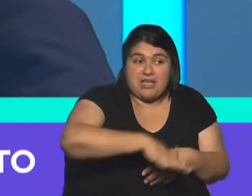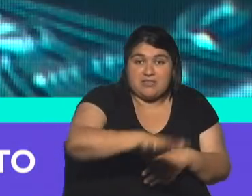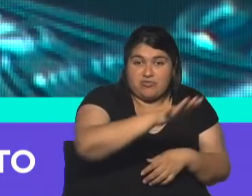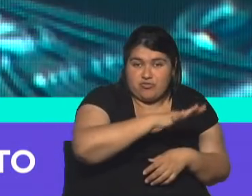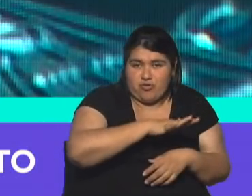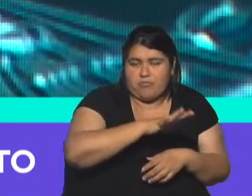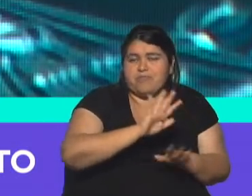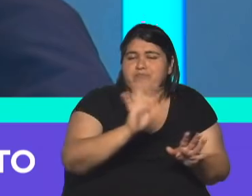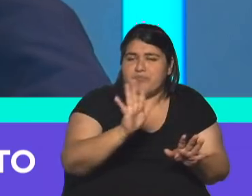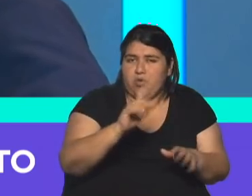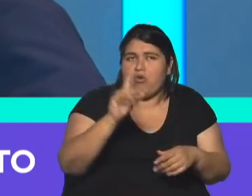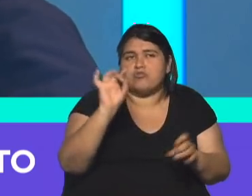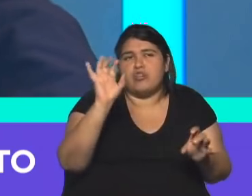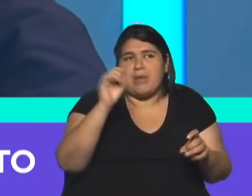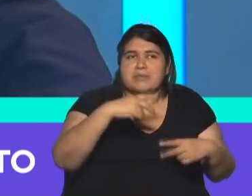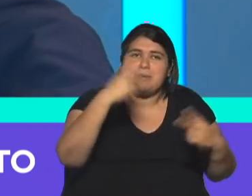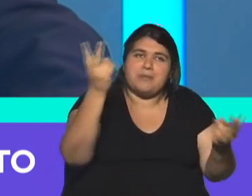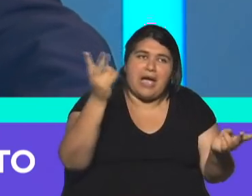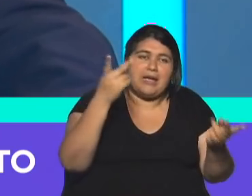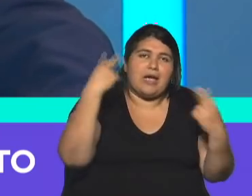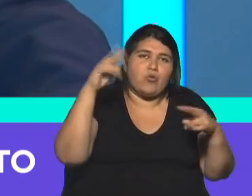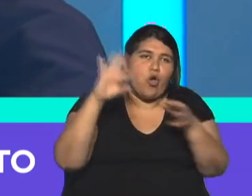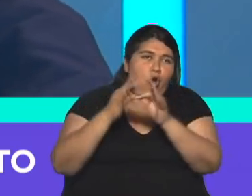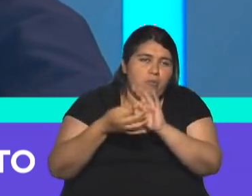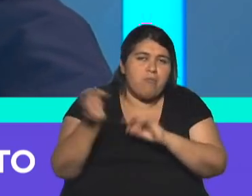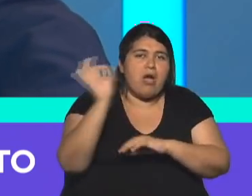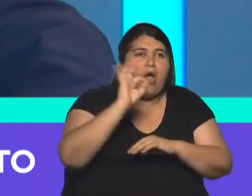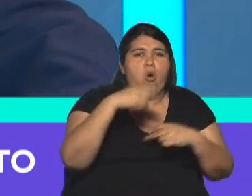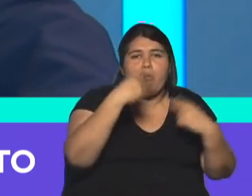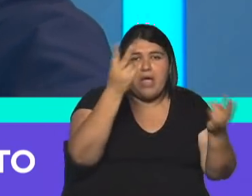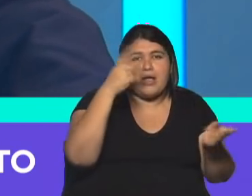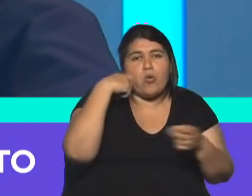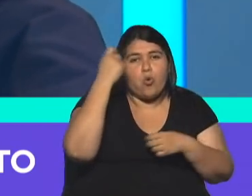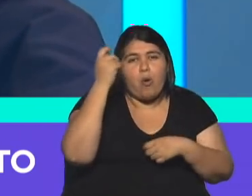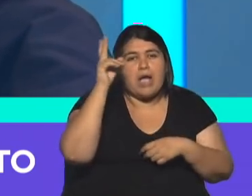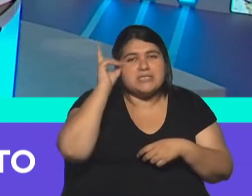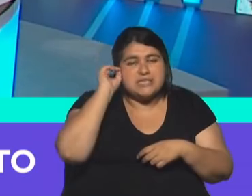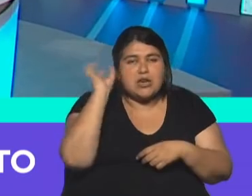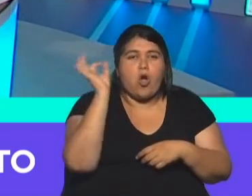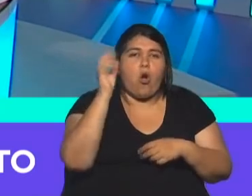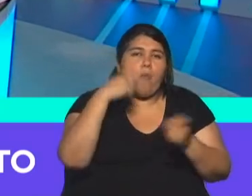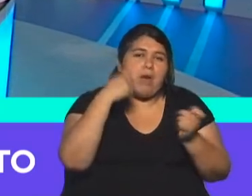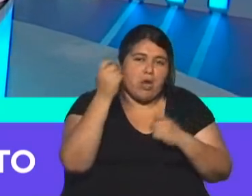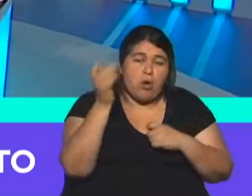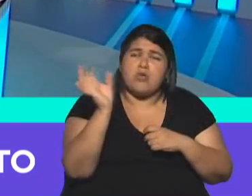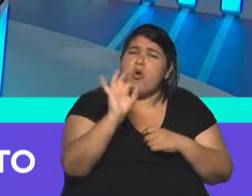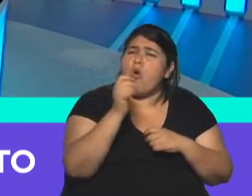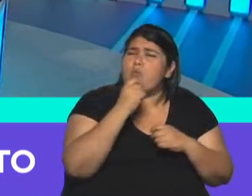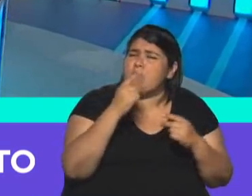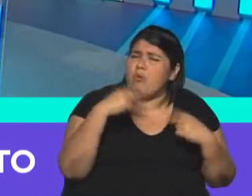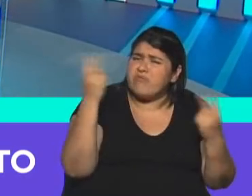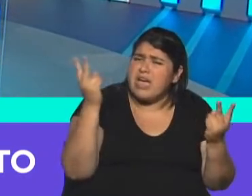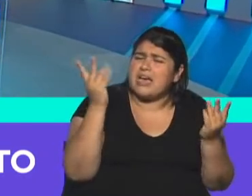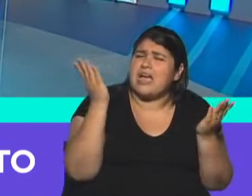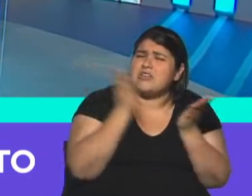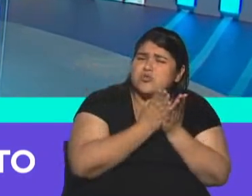Porque no es el que viaja a Miami o el que viaja a pasear por Europa, sino que es el que viaja a Uruguay, a Chile o a Paraguay. O el que necesita viajar por estudio, por salud o